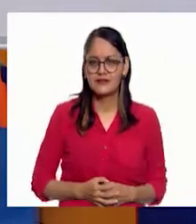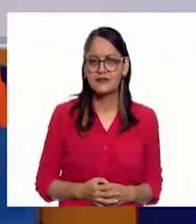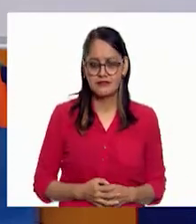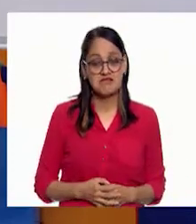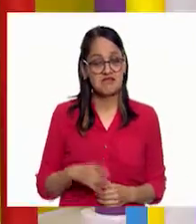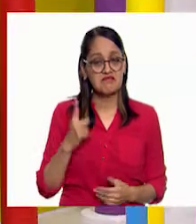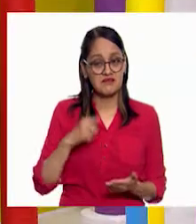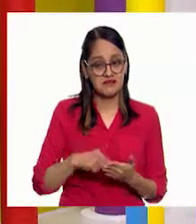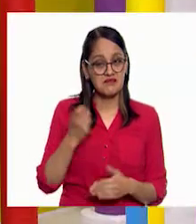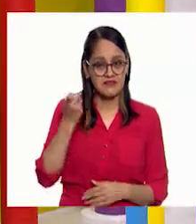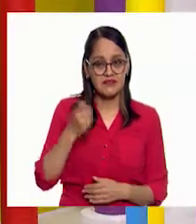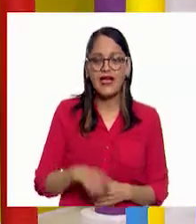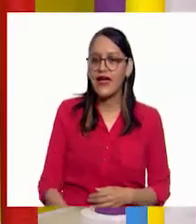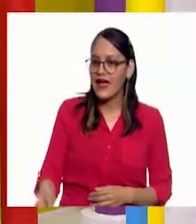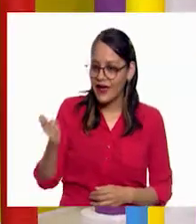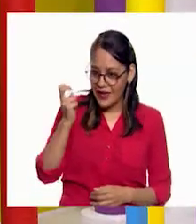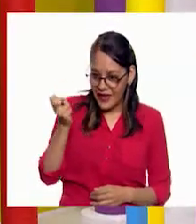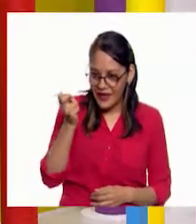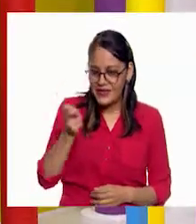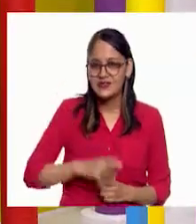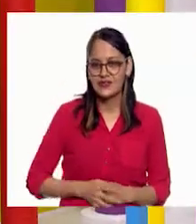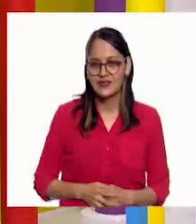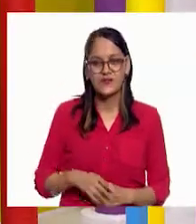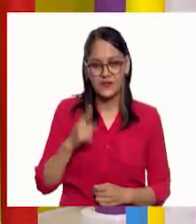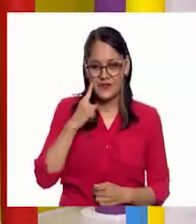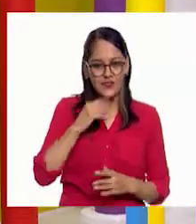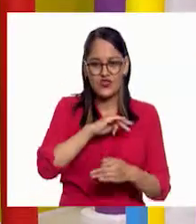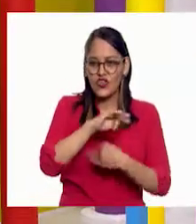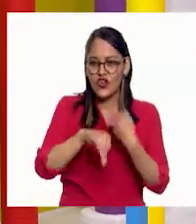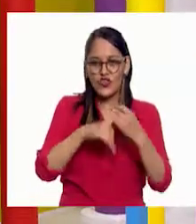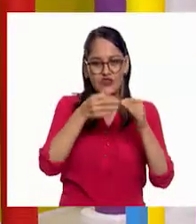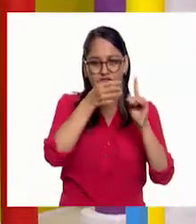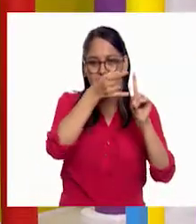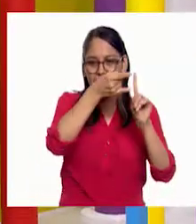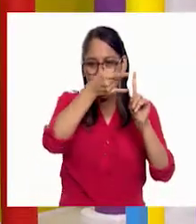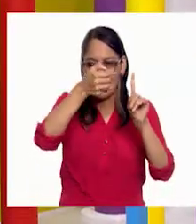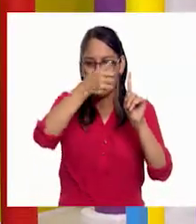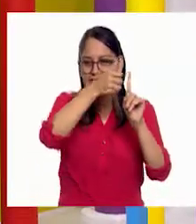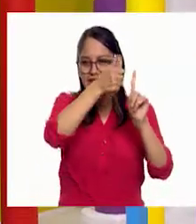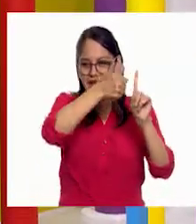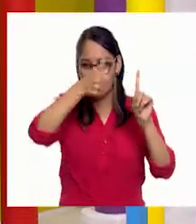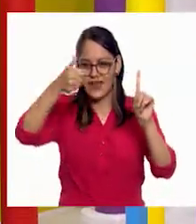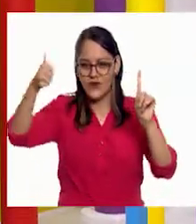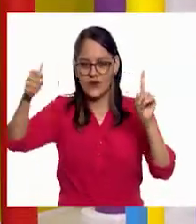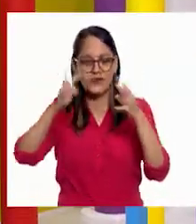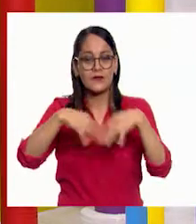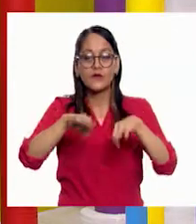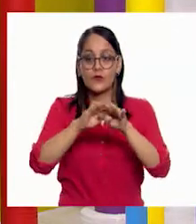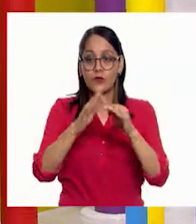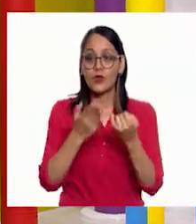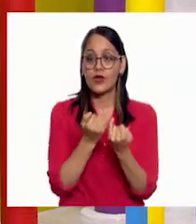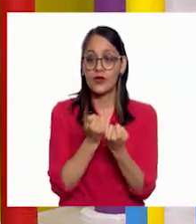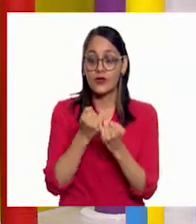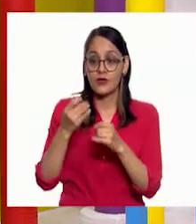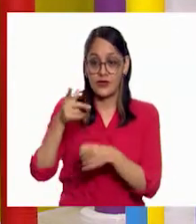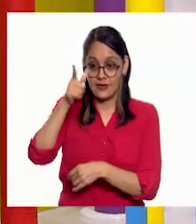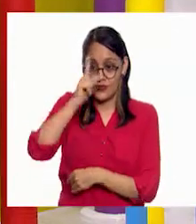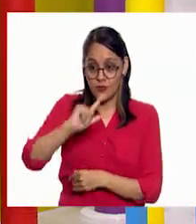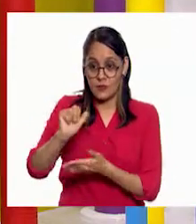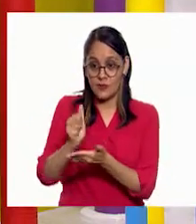muy importantes. Justamente por ahí va la trampa. Podemos ver que todos los datos son importantes porque nos protege de meteoritos, se formó de la misma